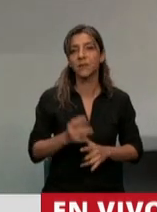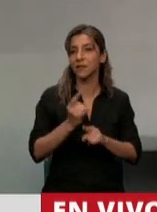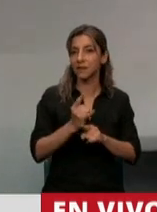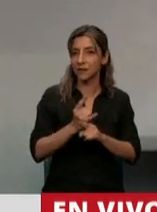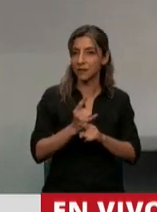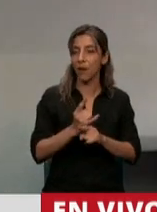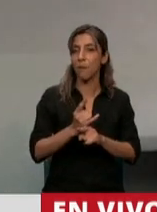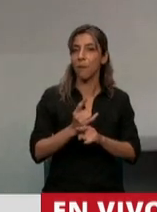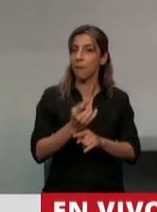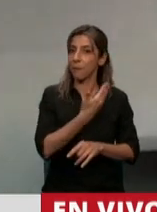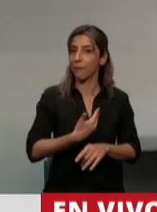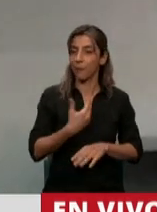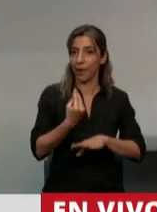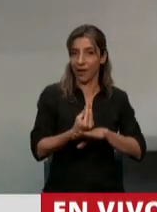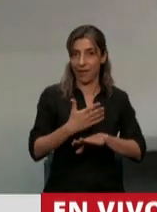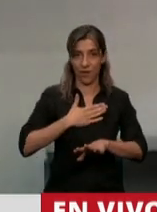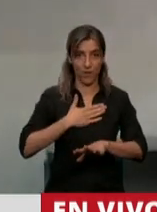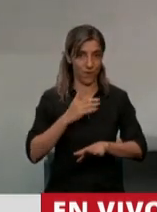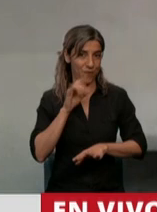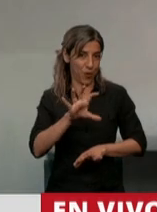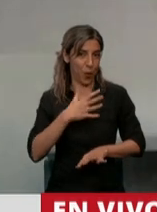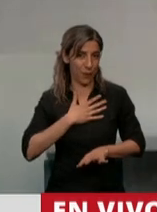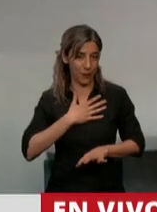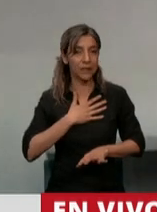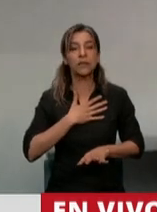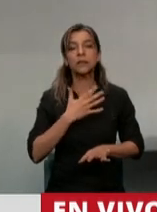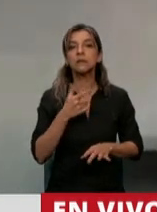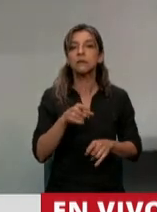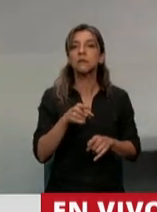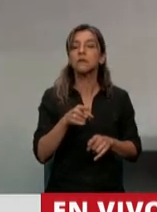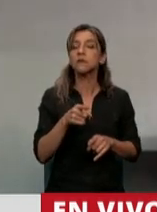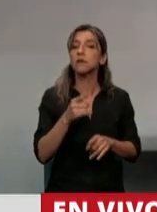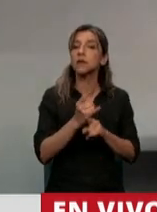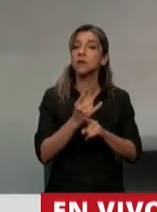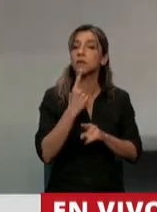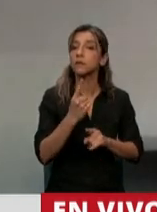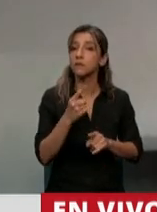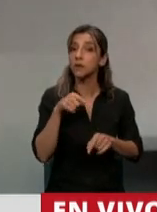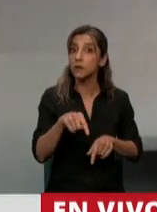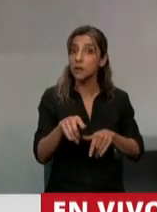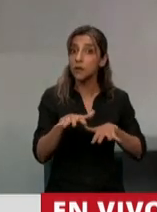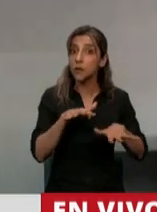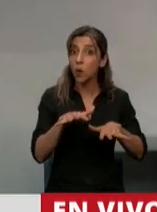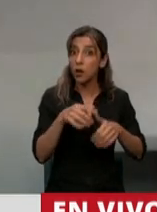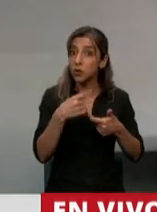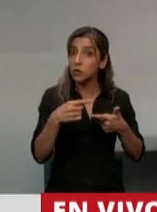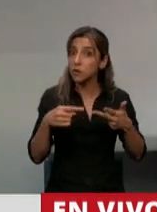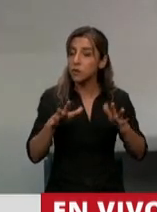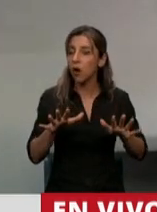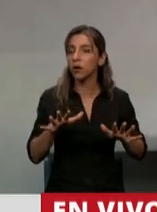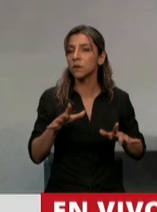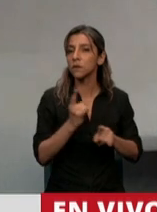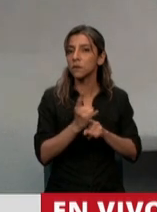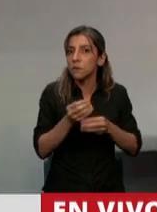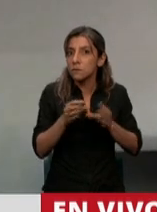gobernador, que estas cosas uno sabe cómo comienzan, pero nunca sabe cómo terminan. Y